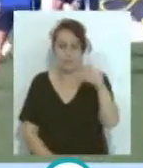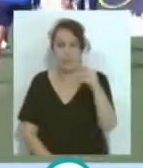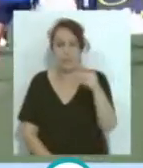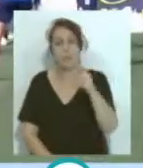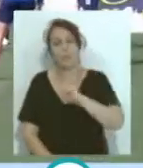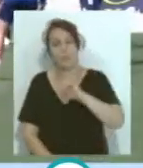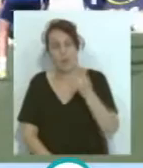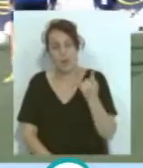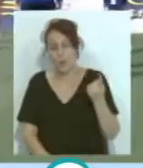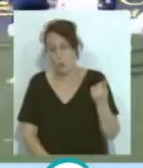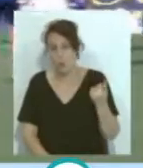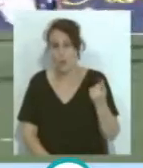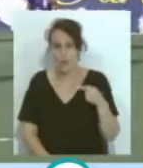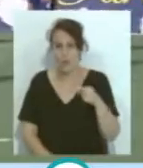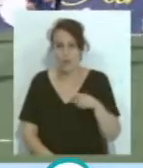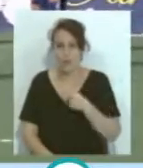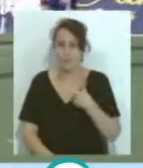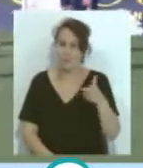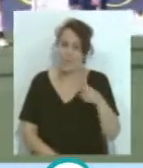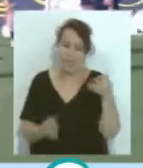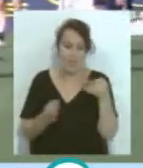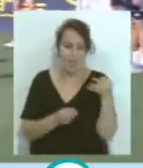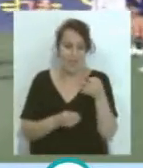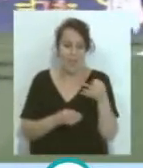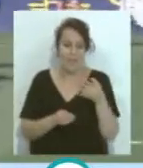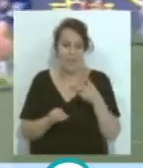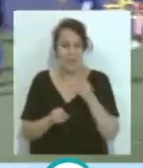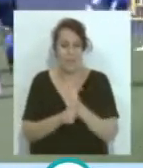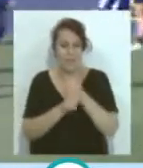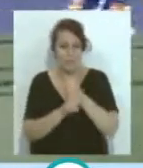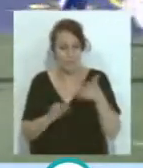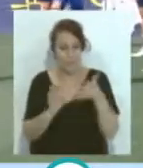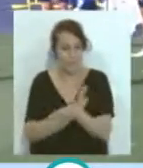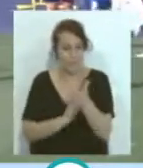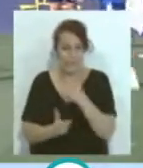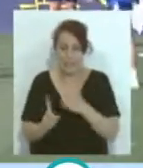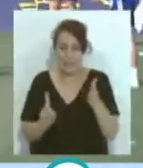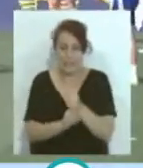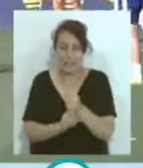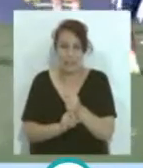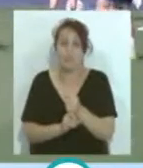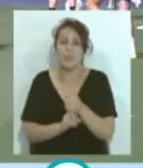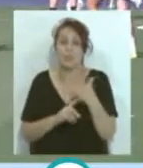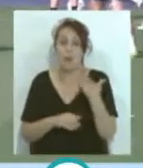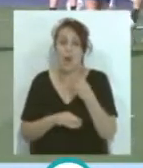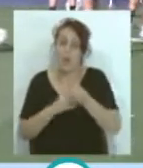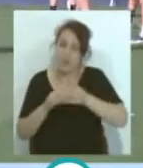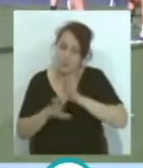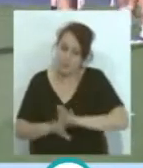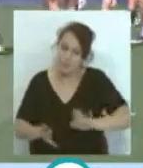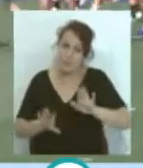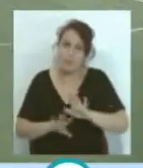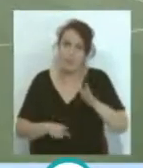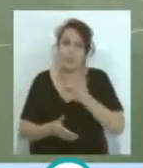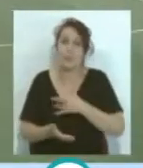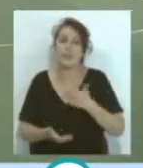cazar el oso antes de sacar la piel... ...y eso hace que... ...piano, piano... ...y una vez